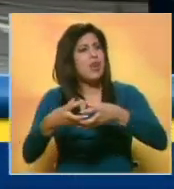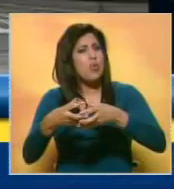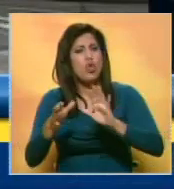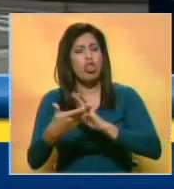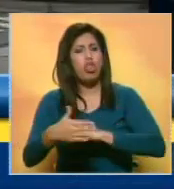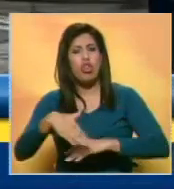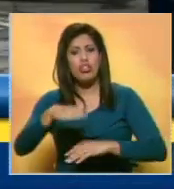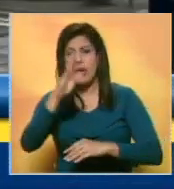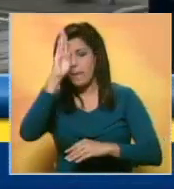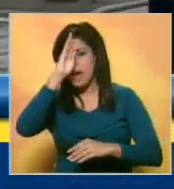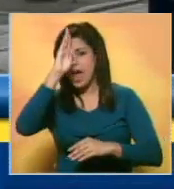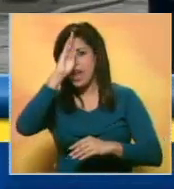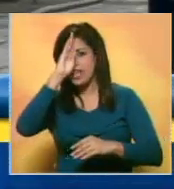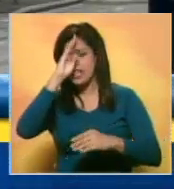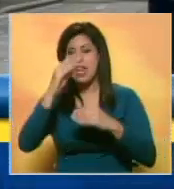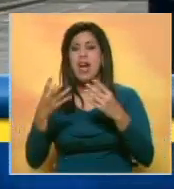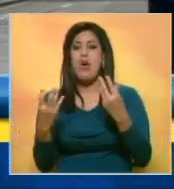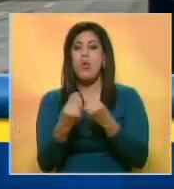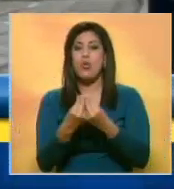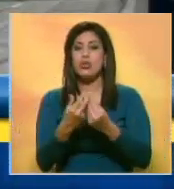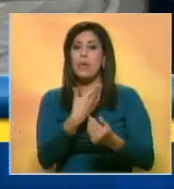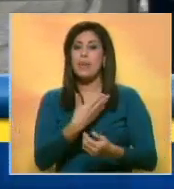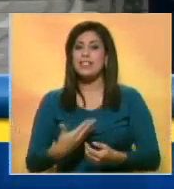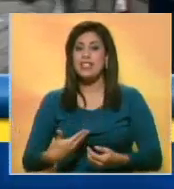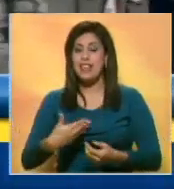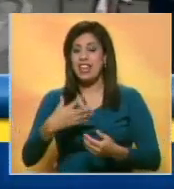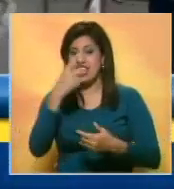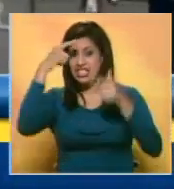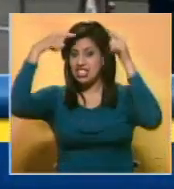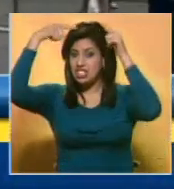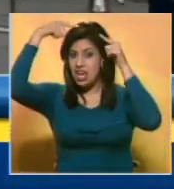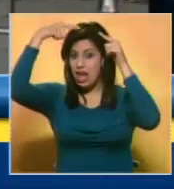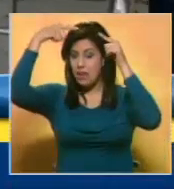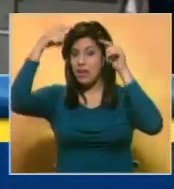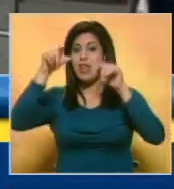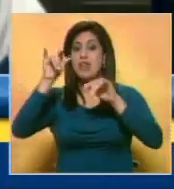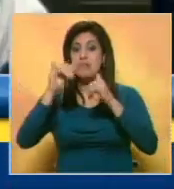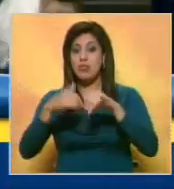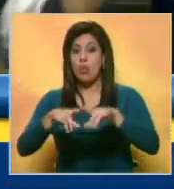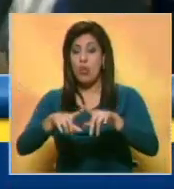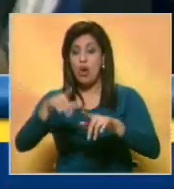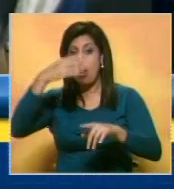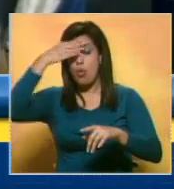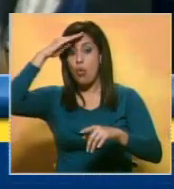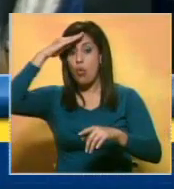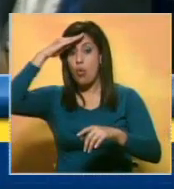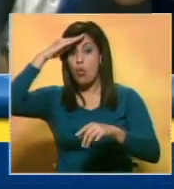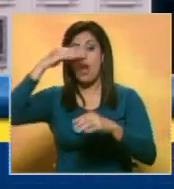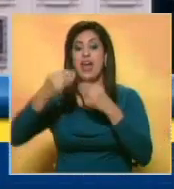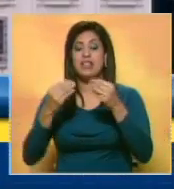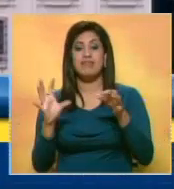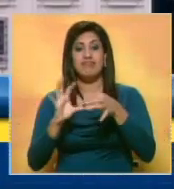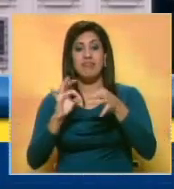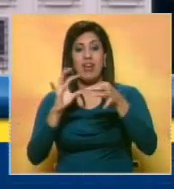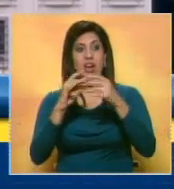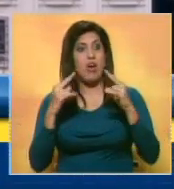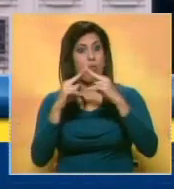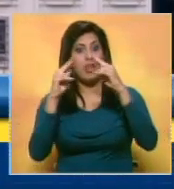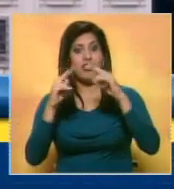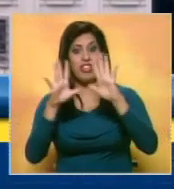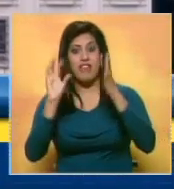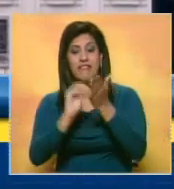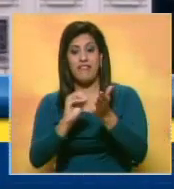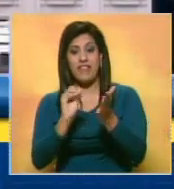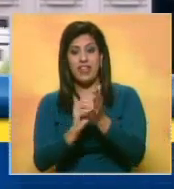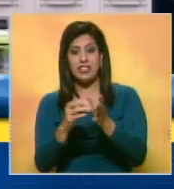Barinas con la ayuda del presidente venezolano Hugo Chávez. En La Habana habrían sostenido unos 10 encuentros con el aval del gobierno de